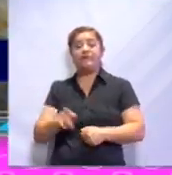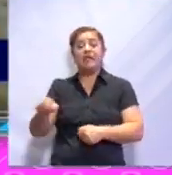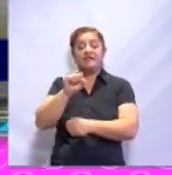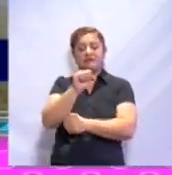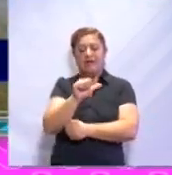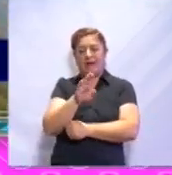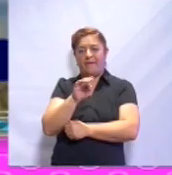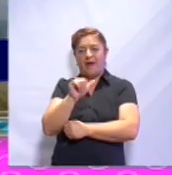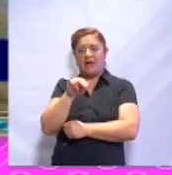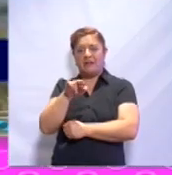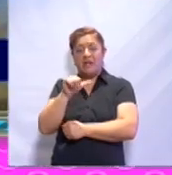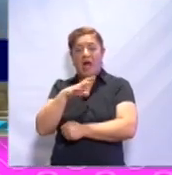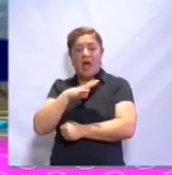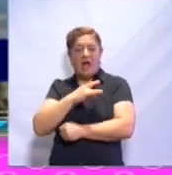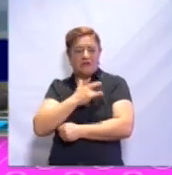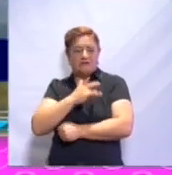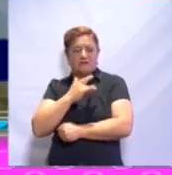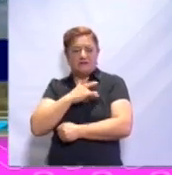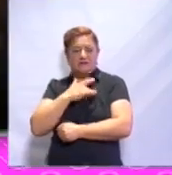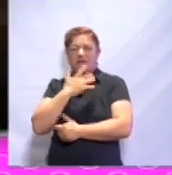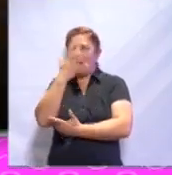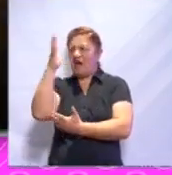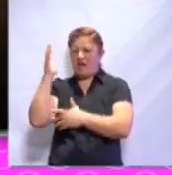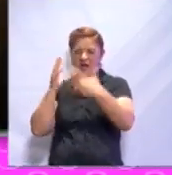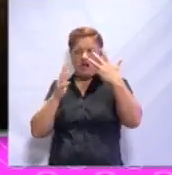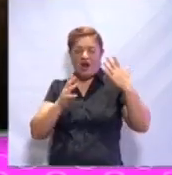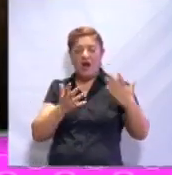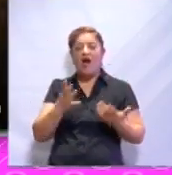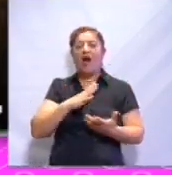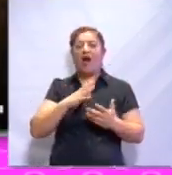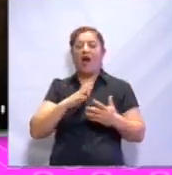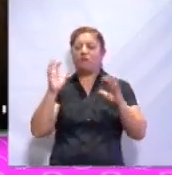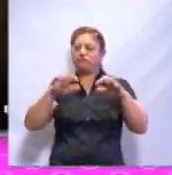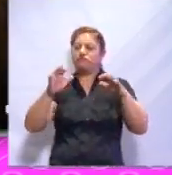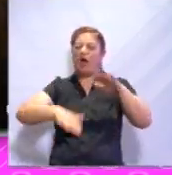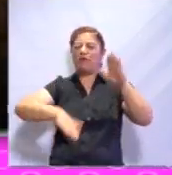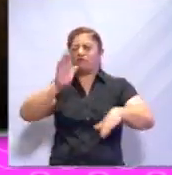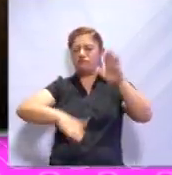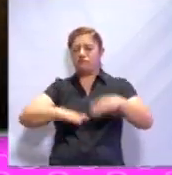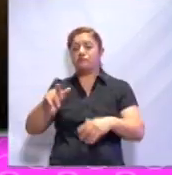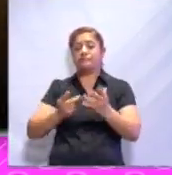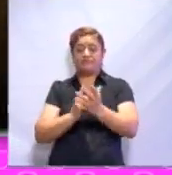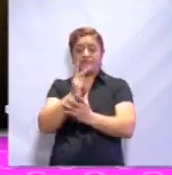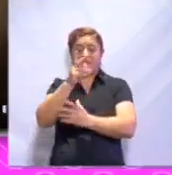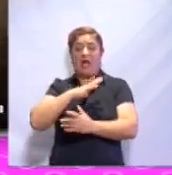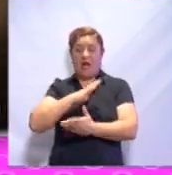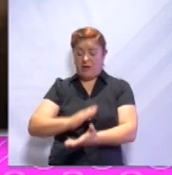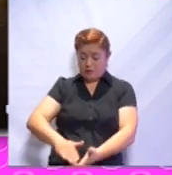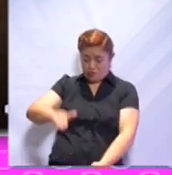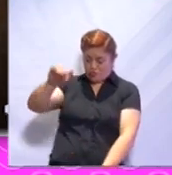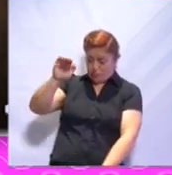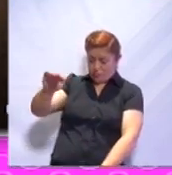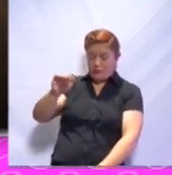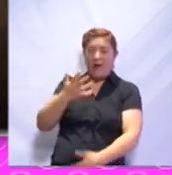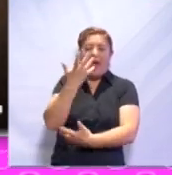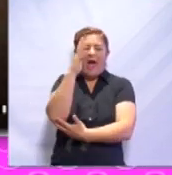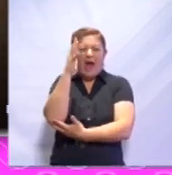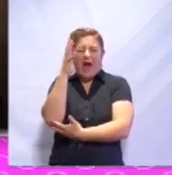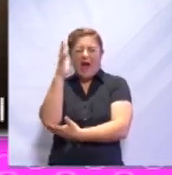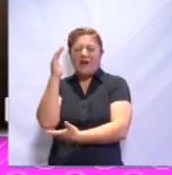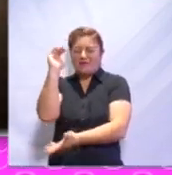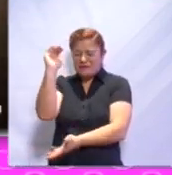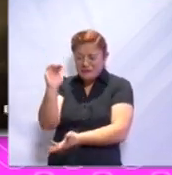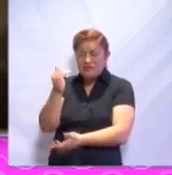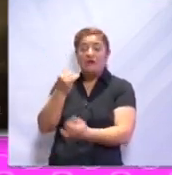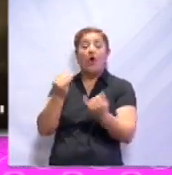con lluvias en verano y épocas de sequía prolongada. La vegetación se caracteriza por pastos altos, arbustos y